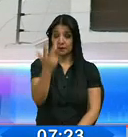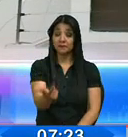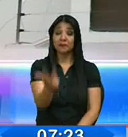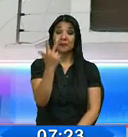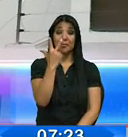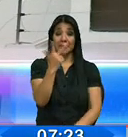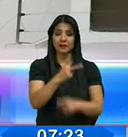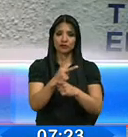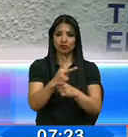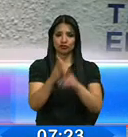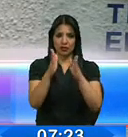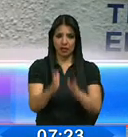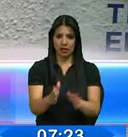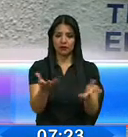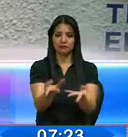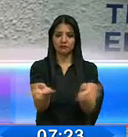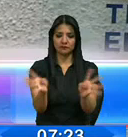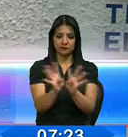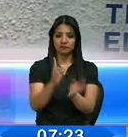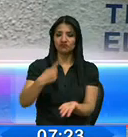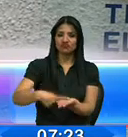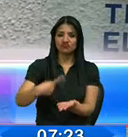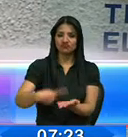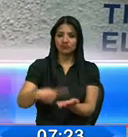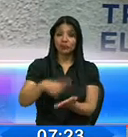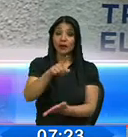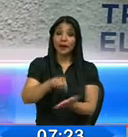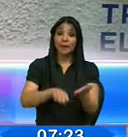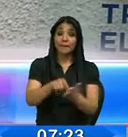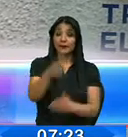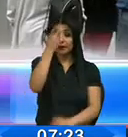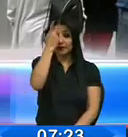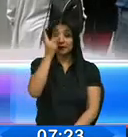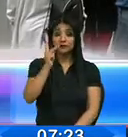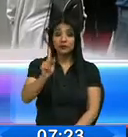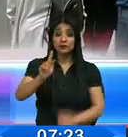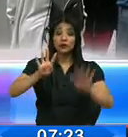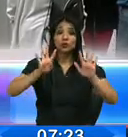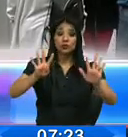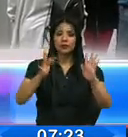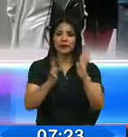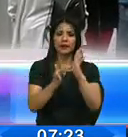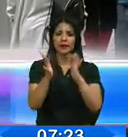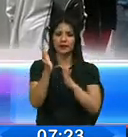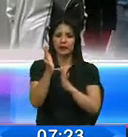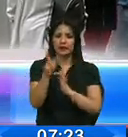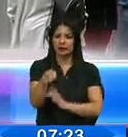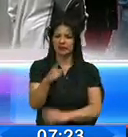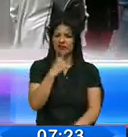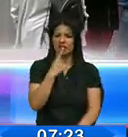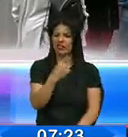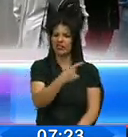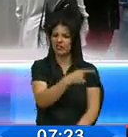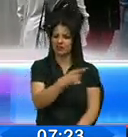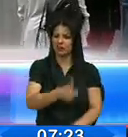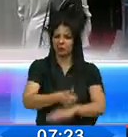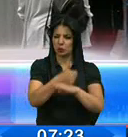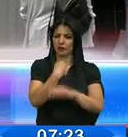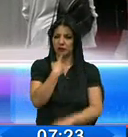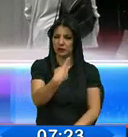consejeros que integraban la sesión aprobaran una resolución del 9 de abril en la que según el Tribunal Electoral